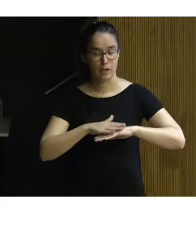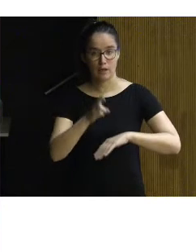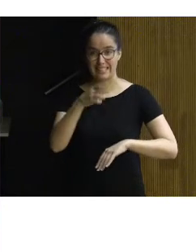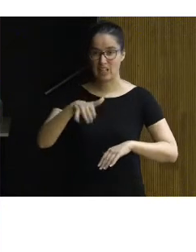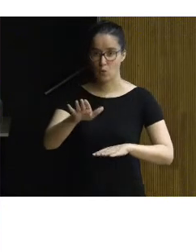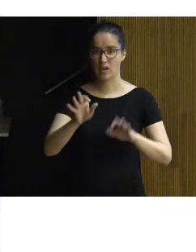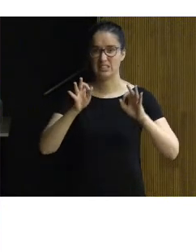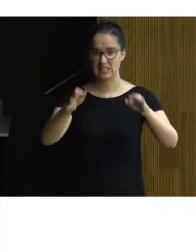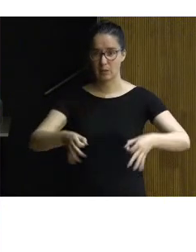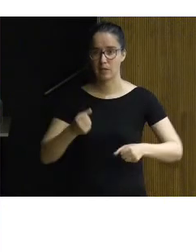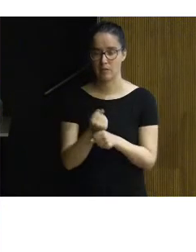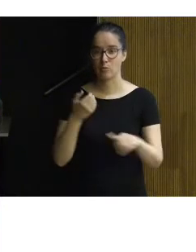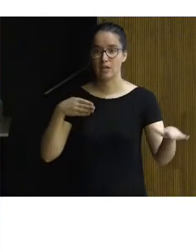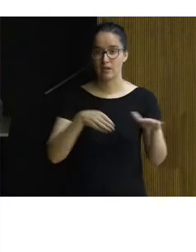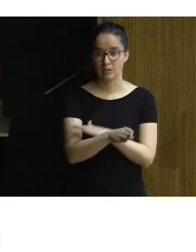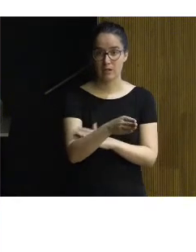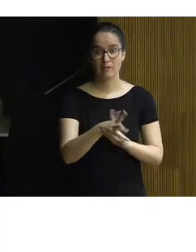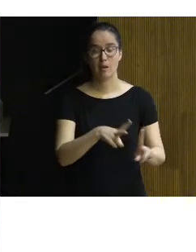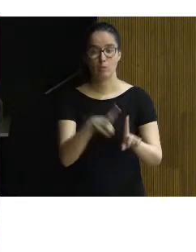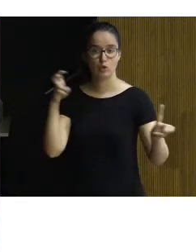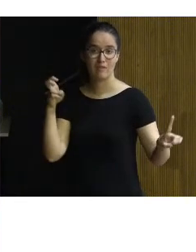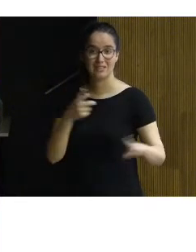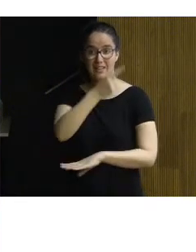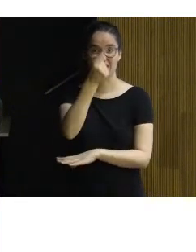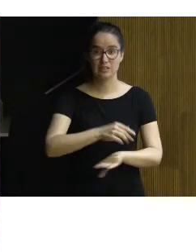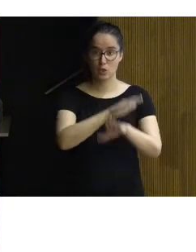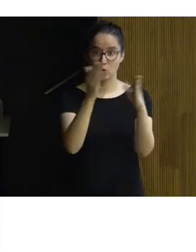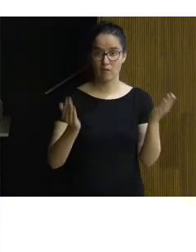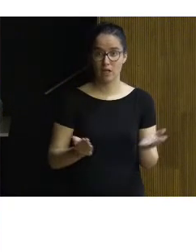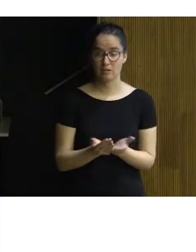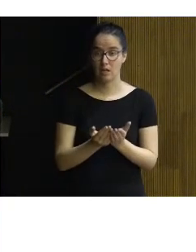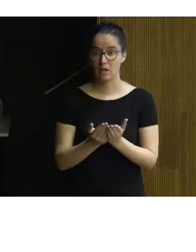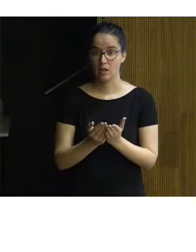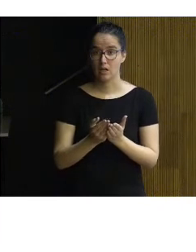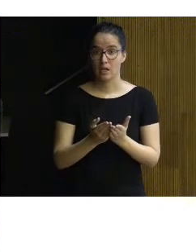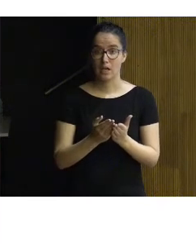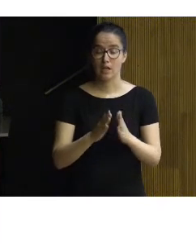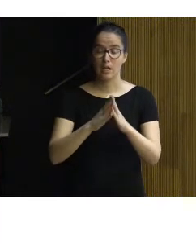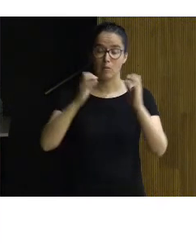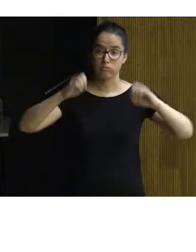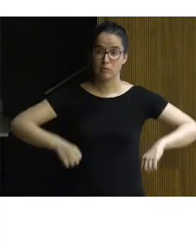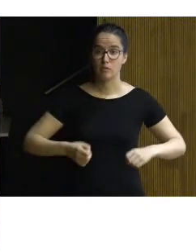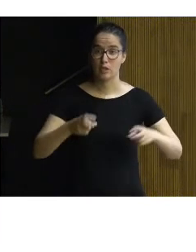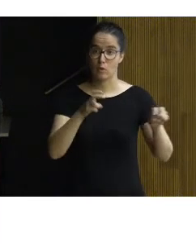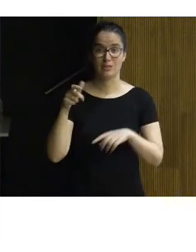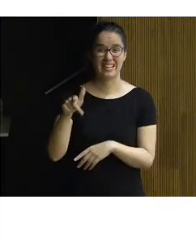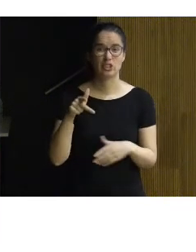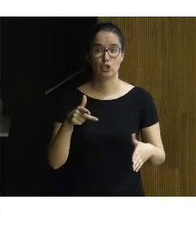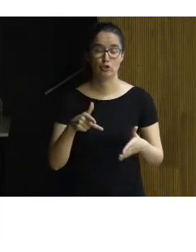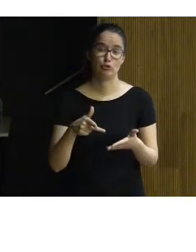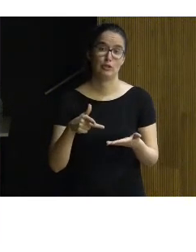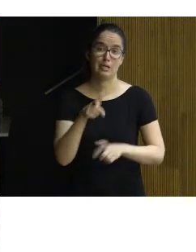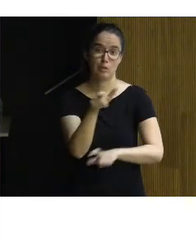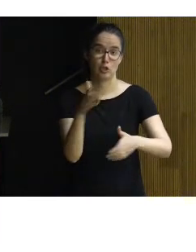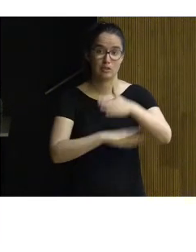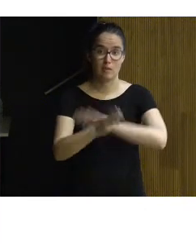trabajamos en la accesibilidad bajo la óptica del diseño universal y de la convención de los derechos de las personas con discapacidad de la ONU,